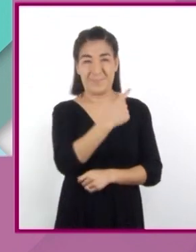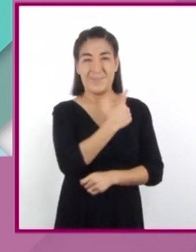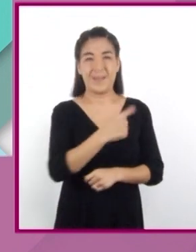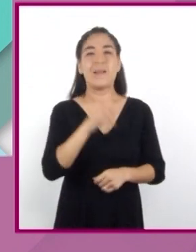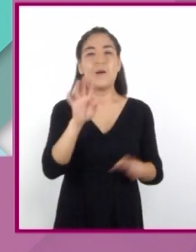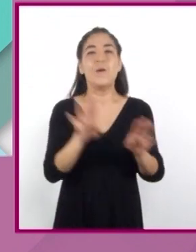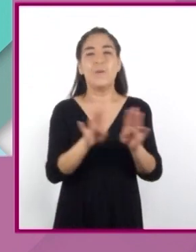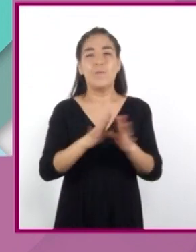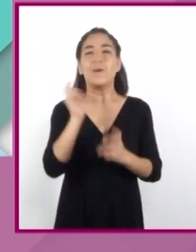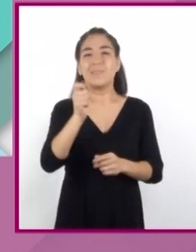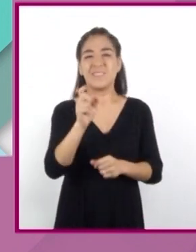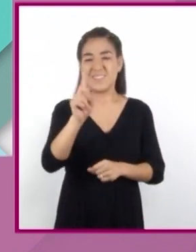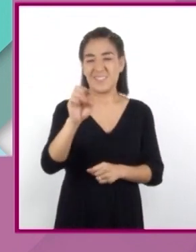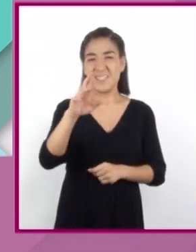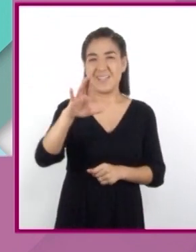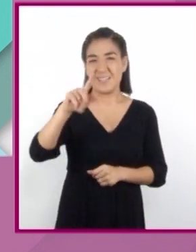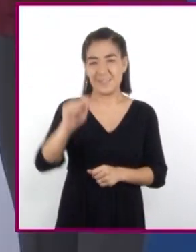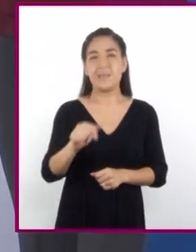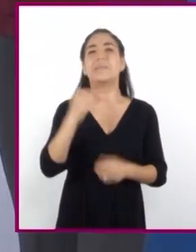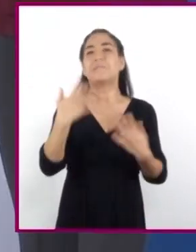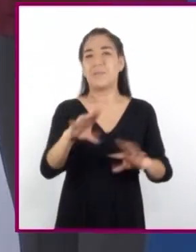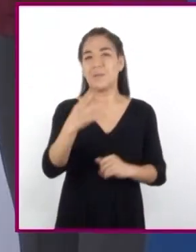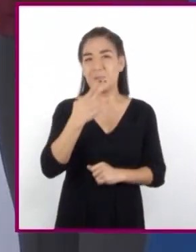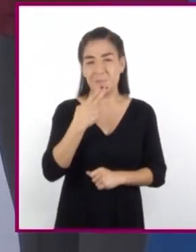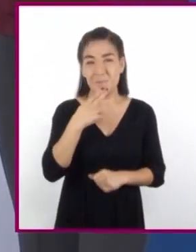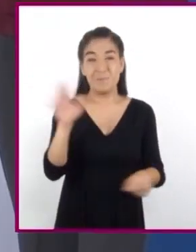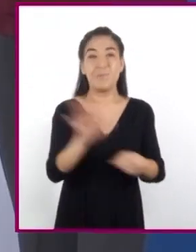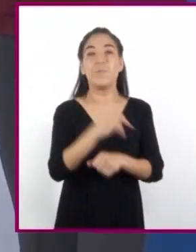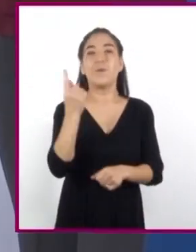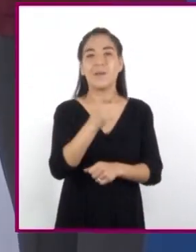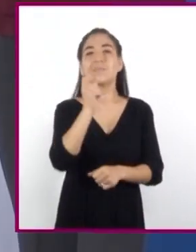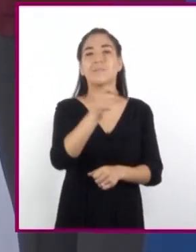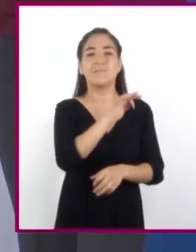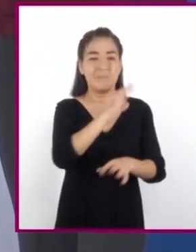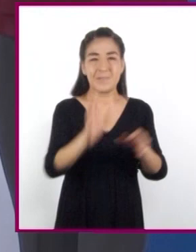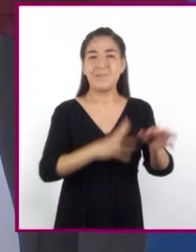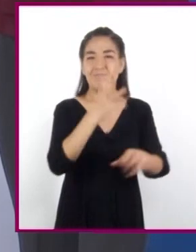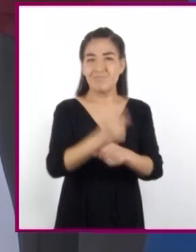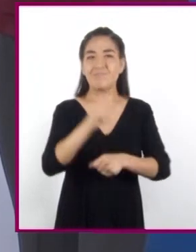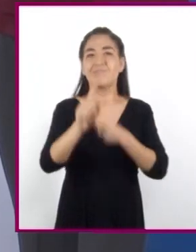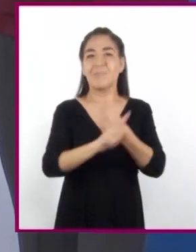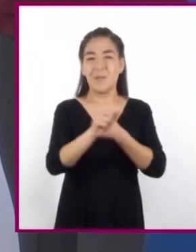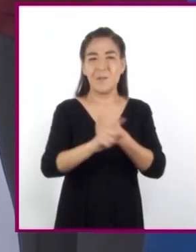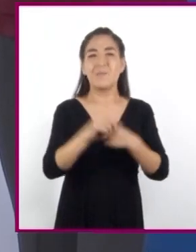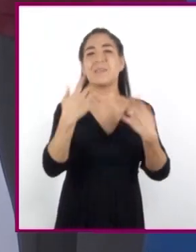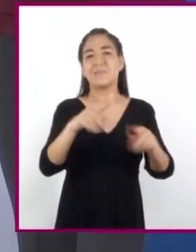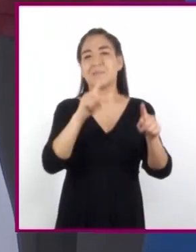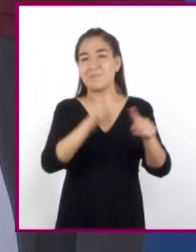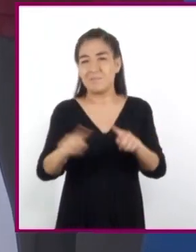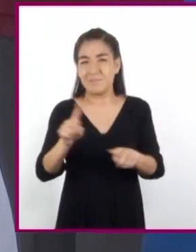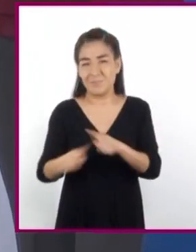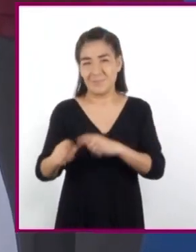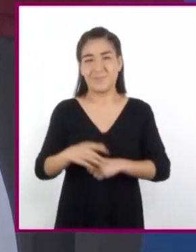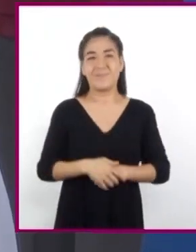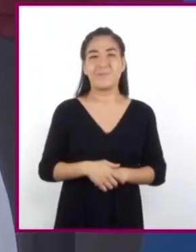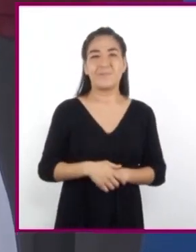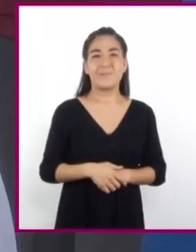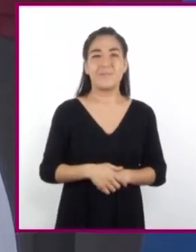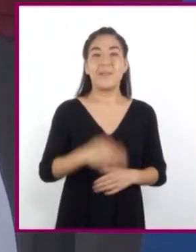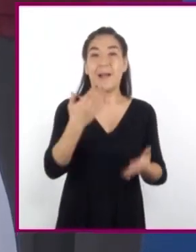proporcionalidad directa es de gran utilidad, ya que con ella podemos resolver una inmensa cantidad de problemas de distintas situaciones.